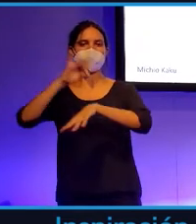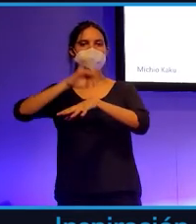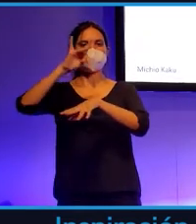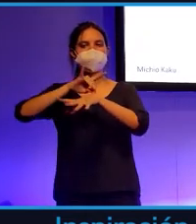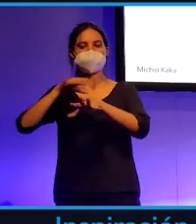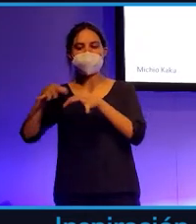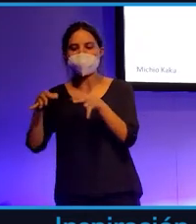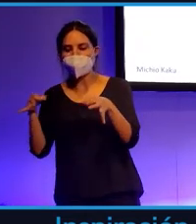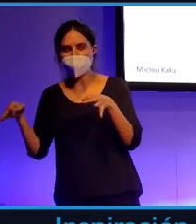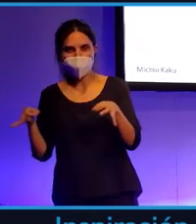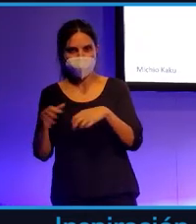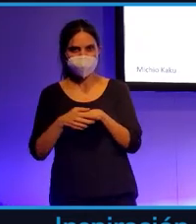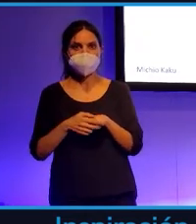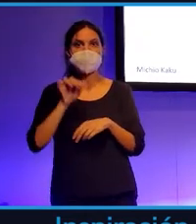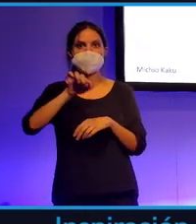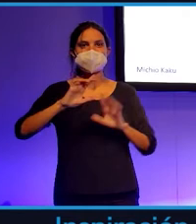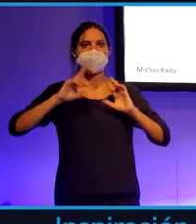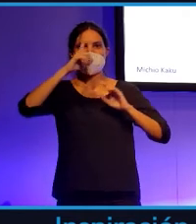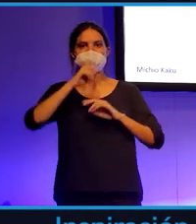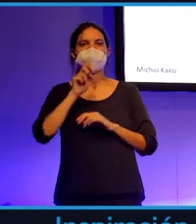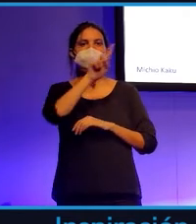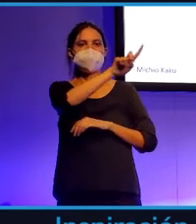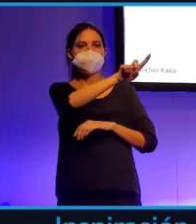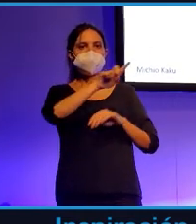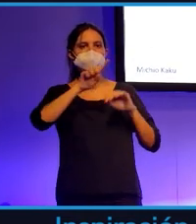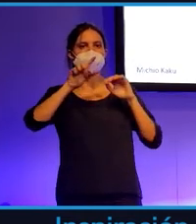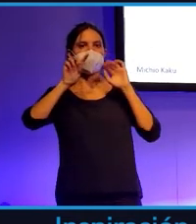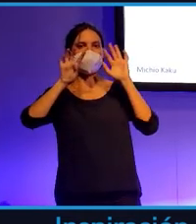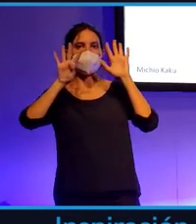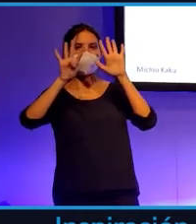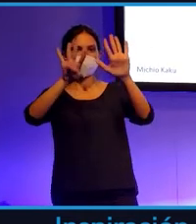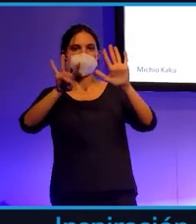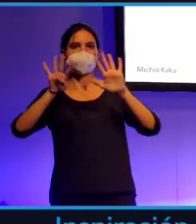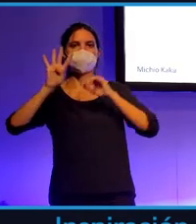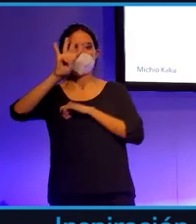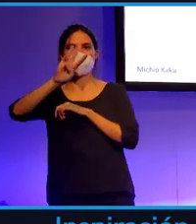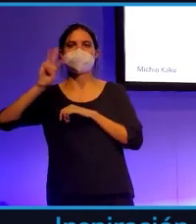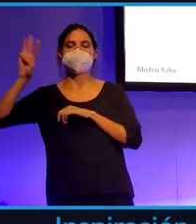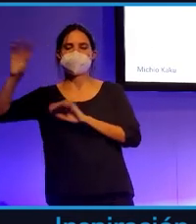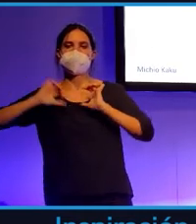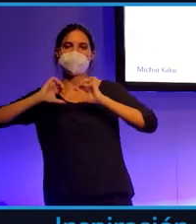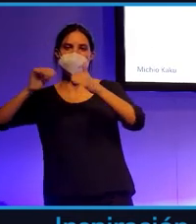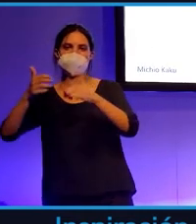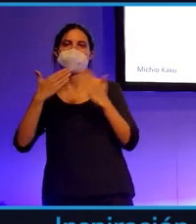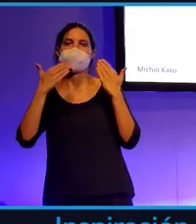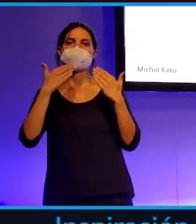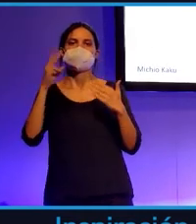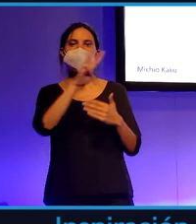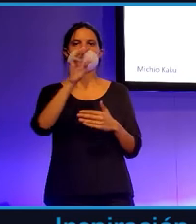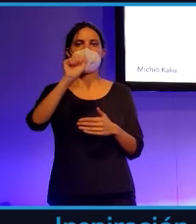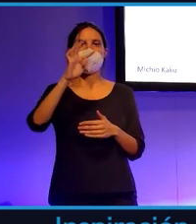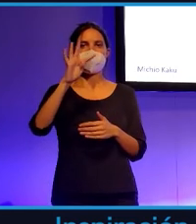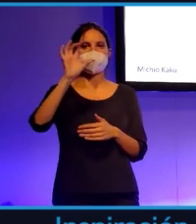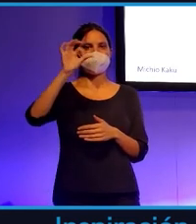1953 y con el descubrimiento de la estructura de ADN por parte de Watson y Crick. Tales fueron